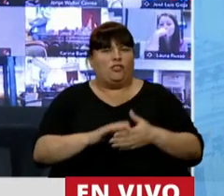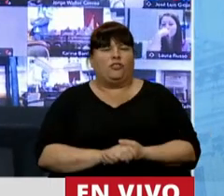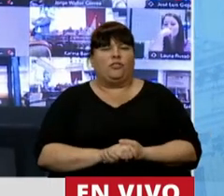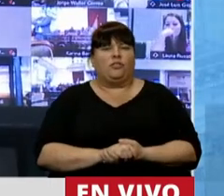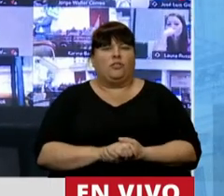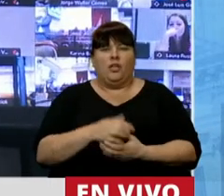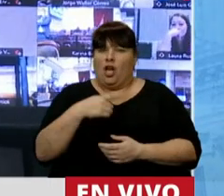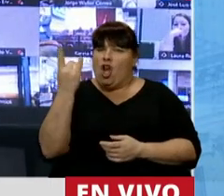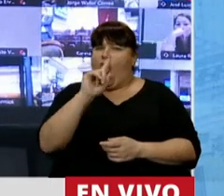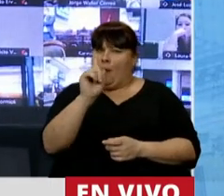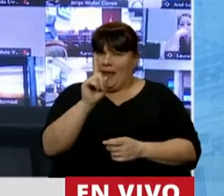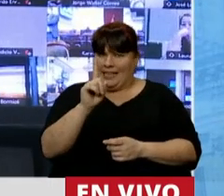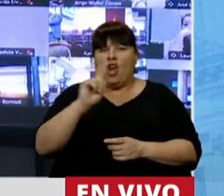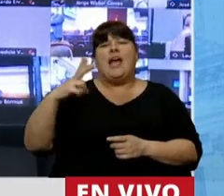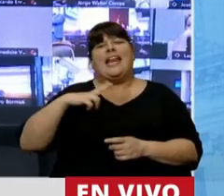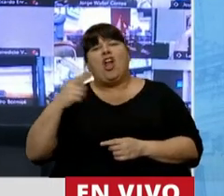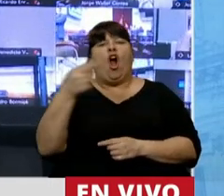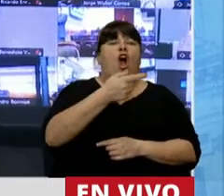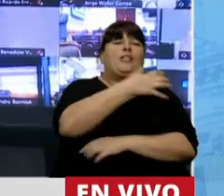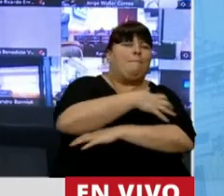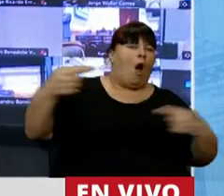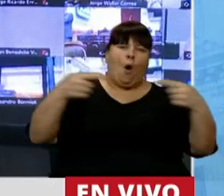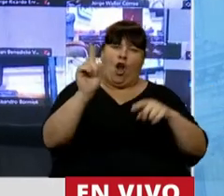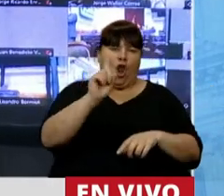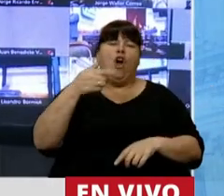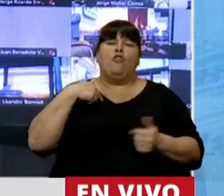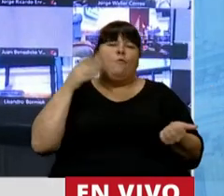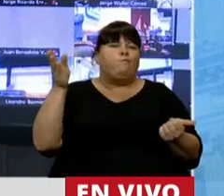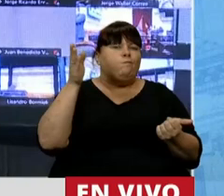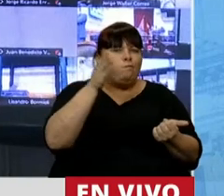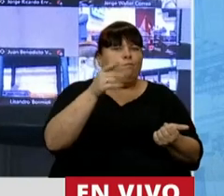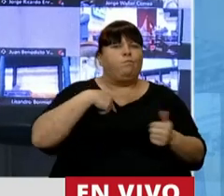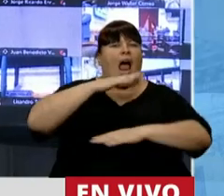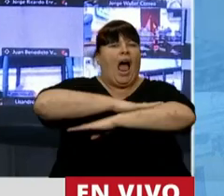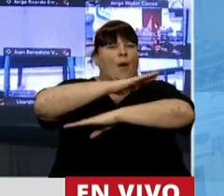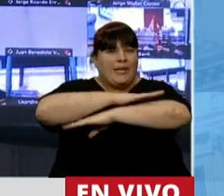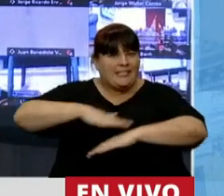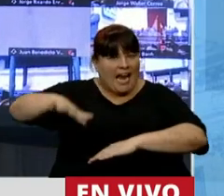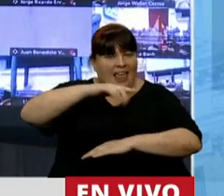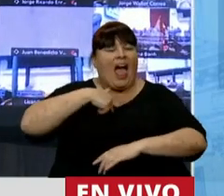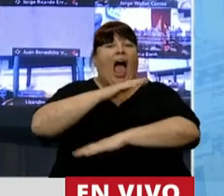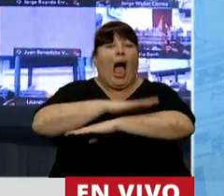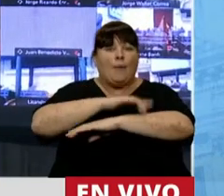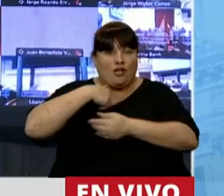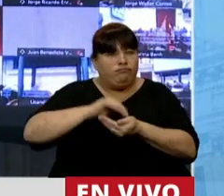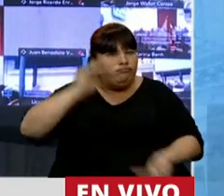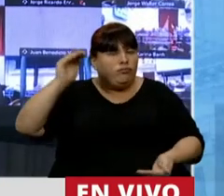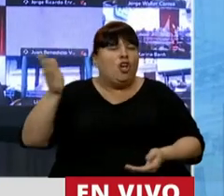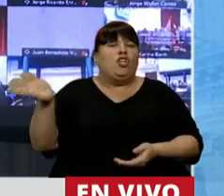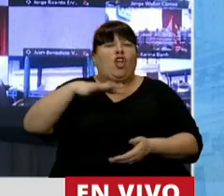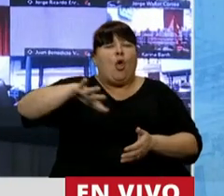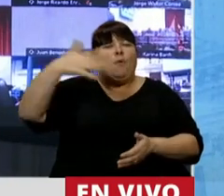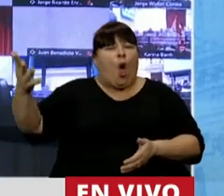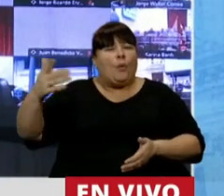Y no mientan porque no es ricos contra pobres. Yo recorrí mi avellaneda en la que me crié y todo el